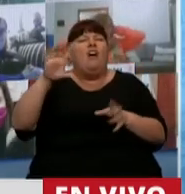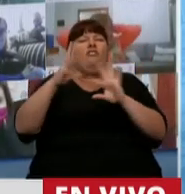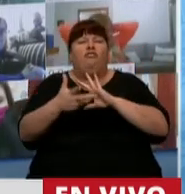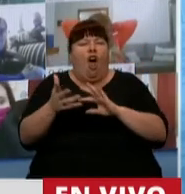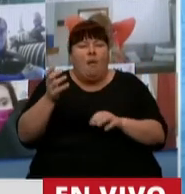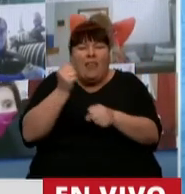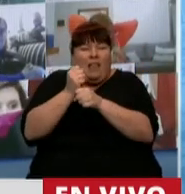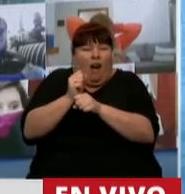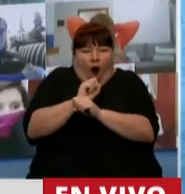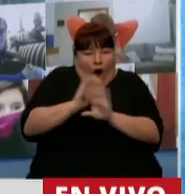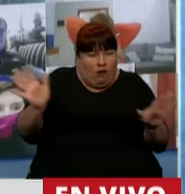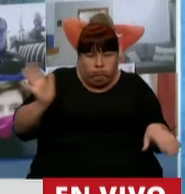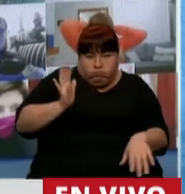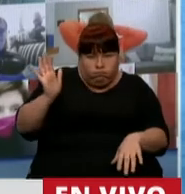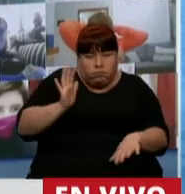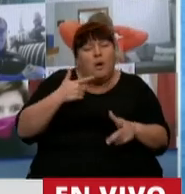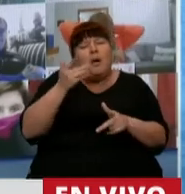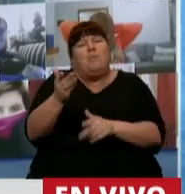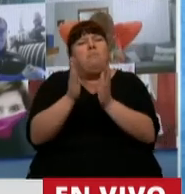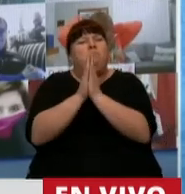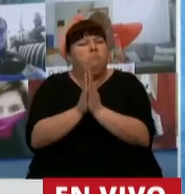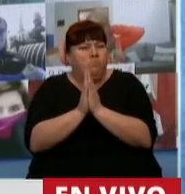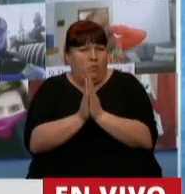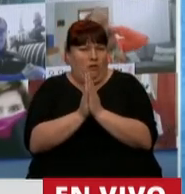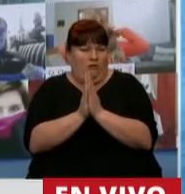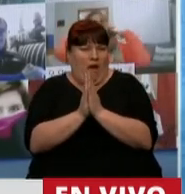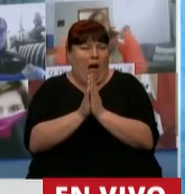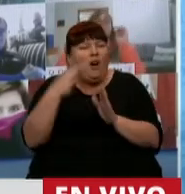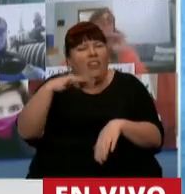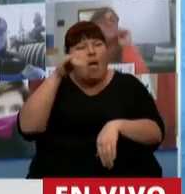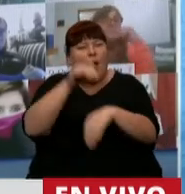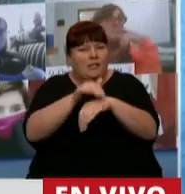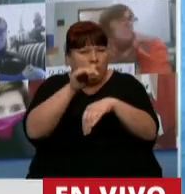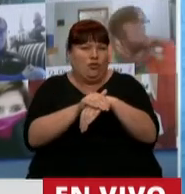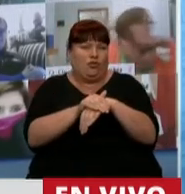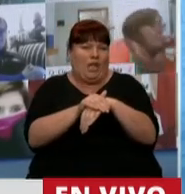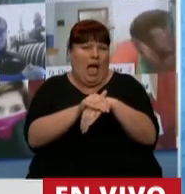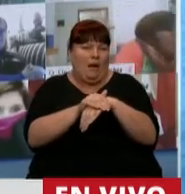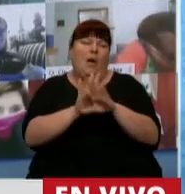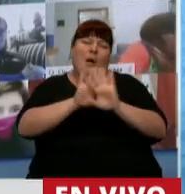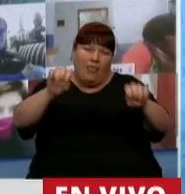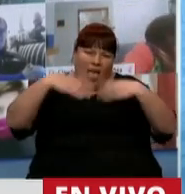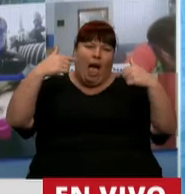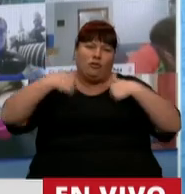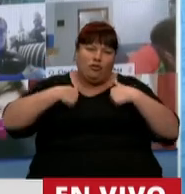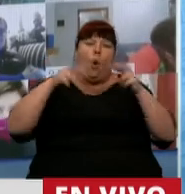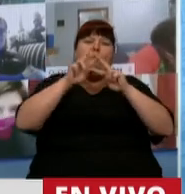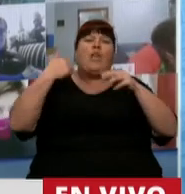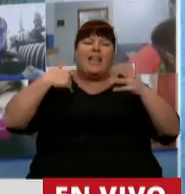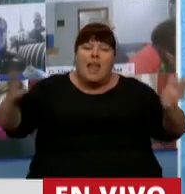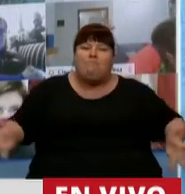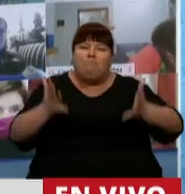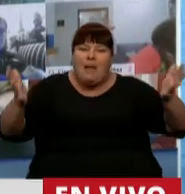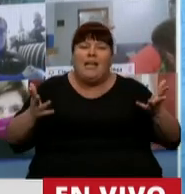de manera horrorosa. Entonces les voy a pedir que, por favor, tengan la responsabilidad de dejarnos levantar a la Argentina